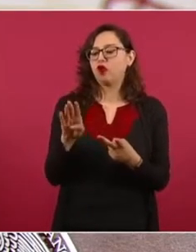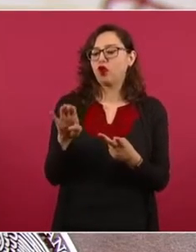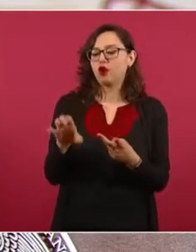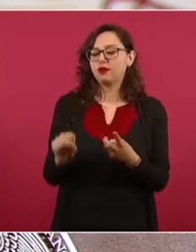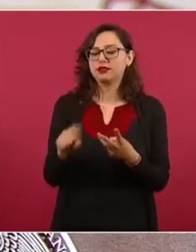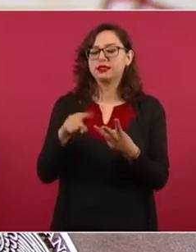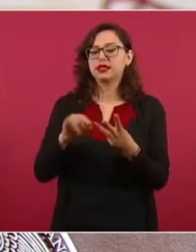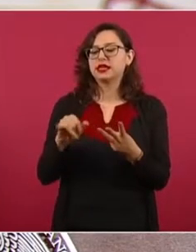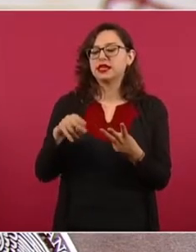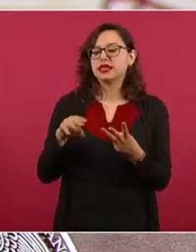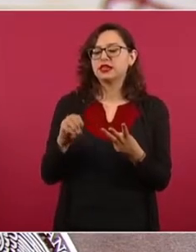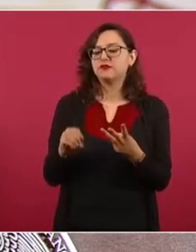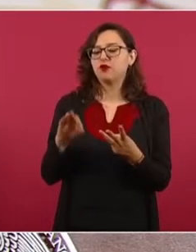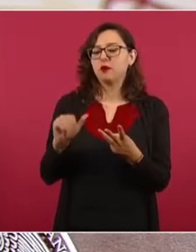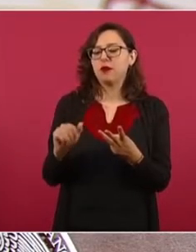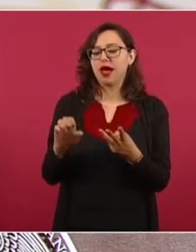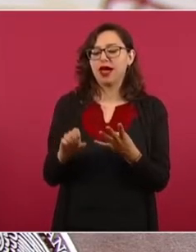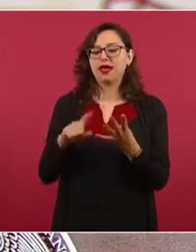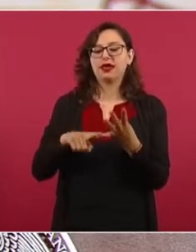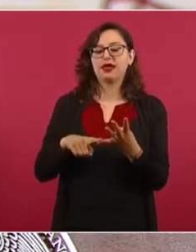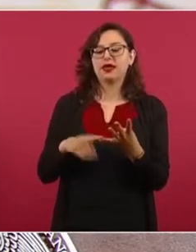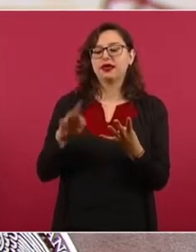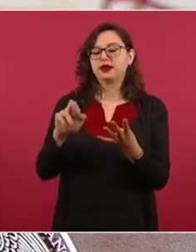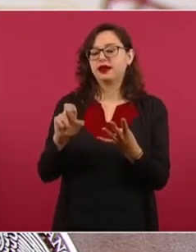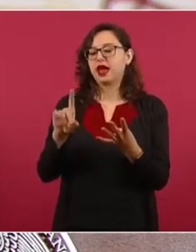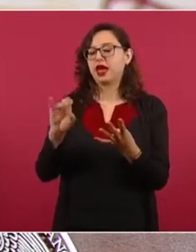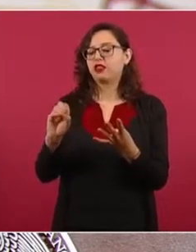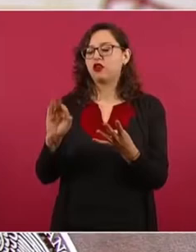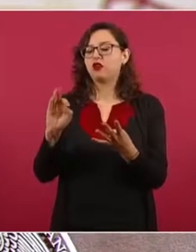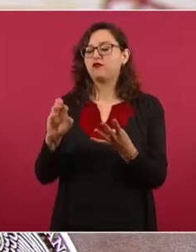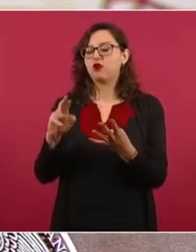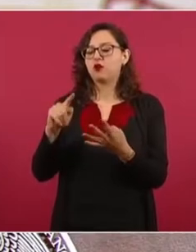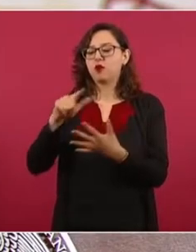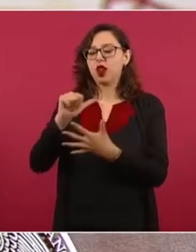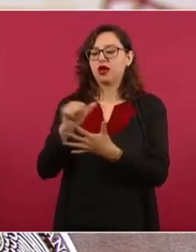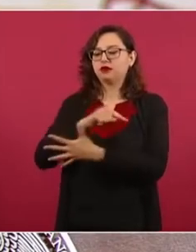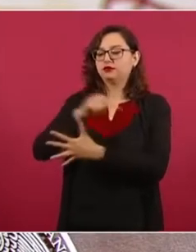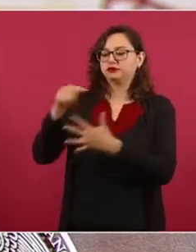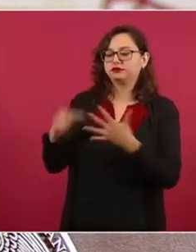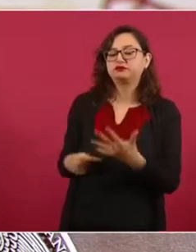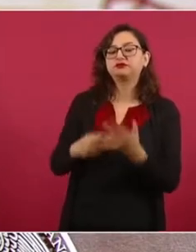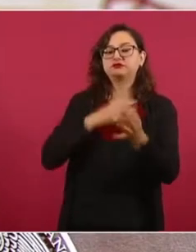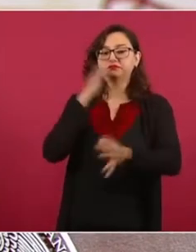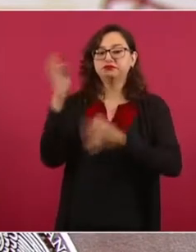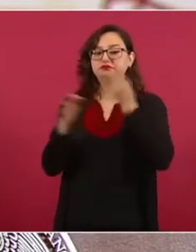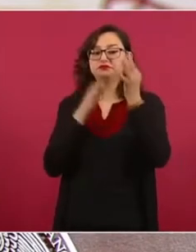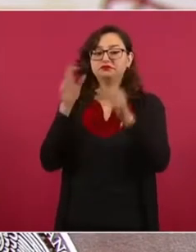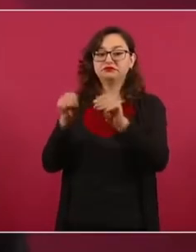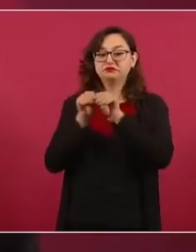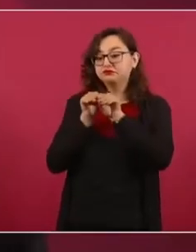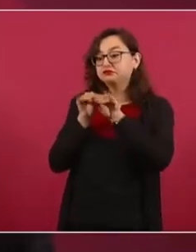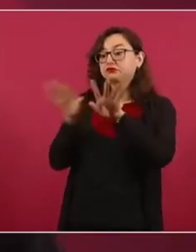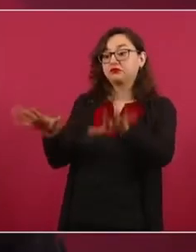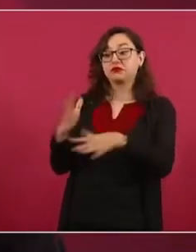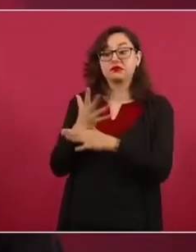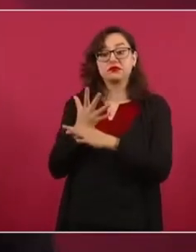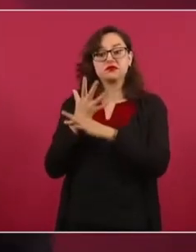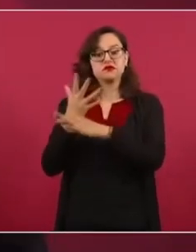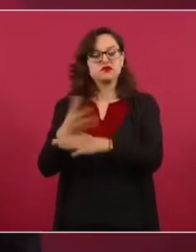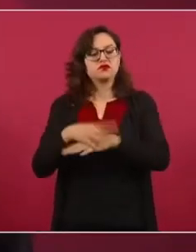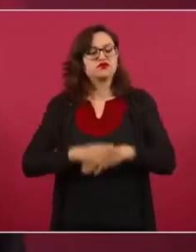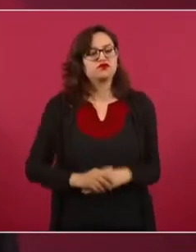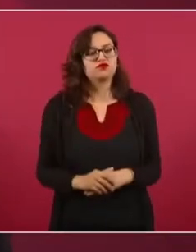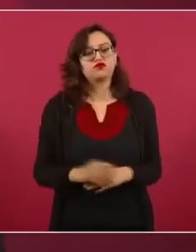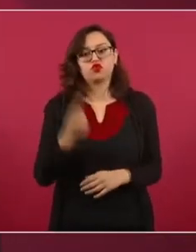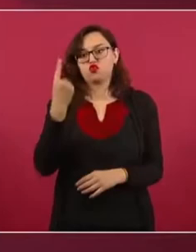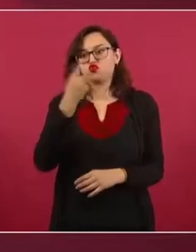Infobae y Radio Fórmula publicaron una nota en la que un supuesto especialista denuncia